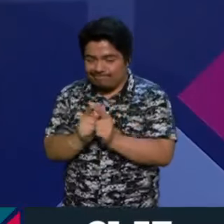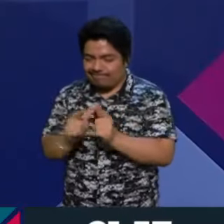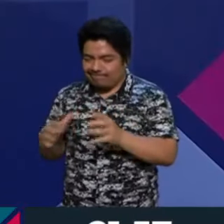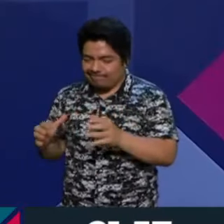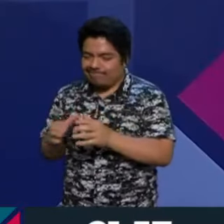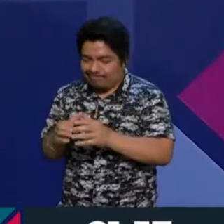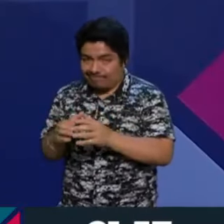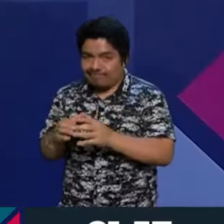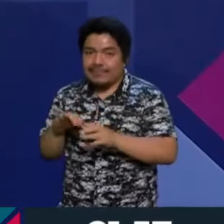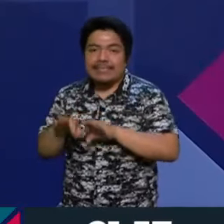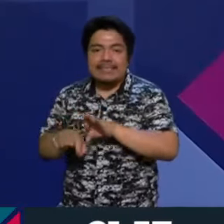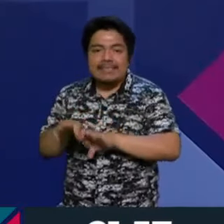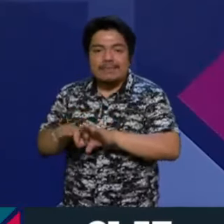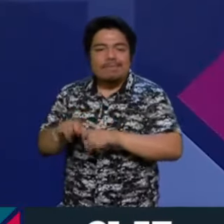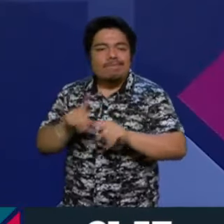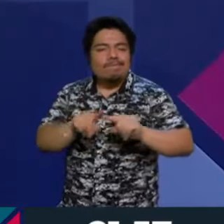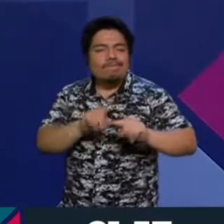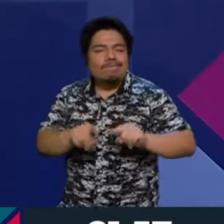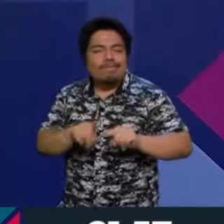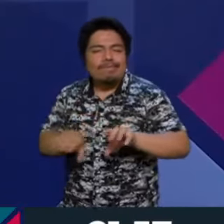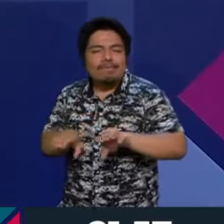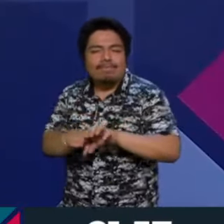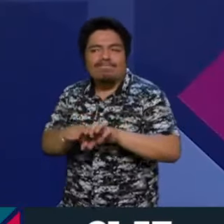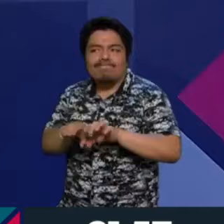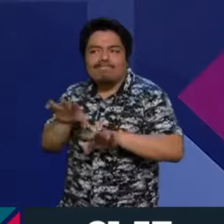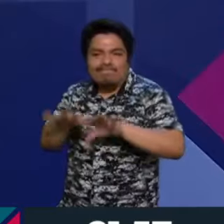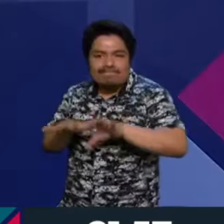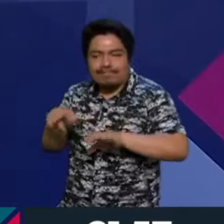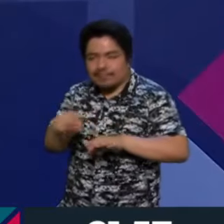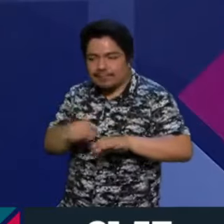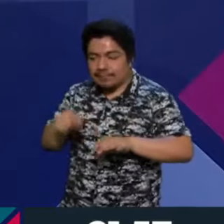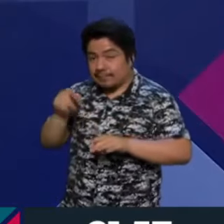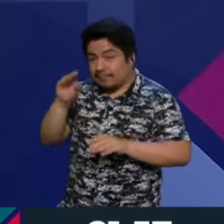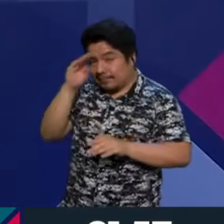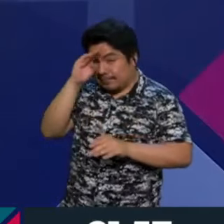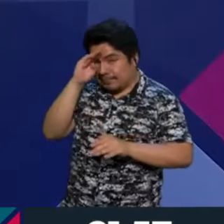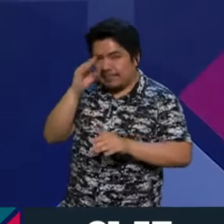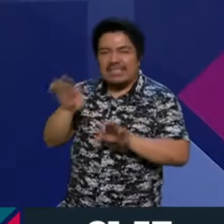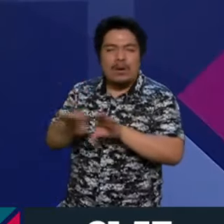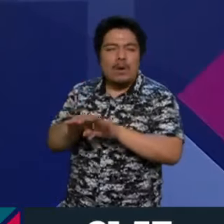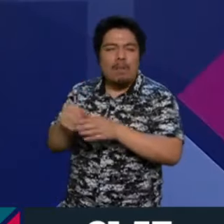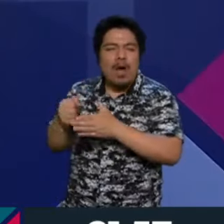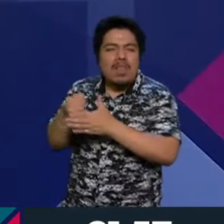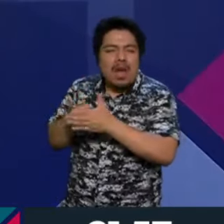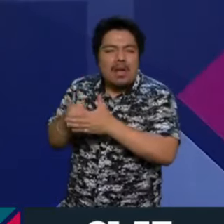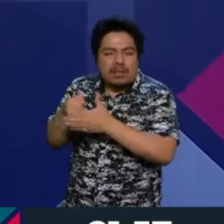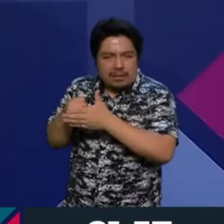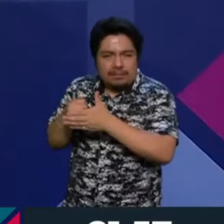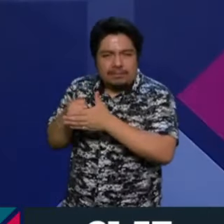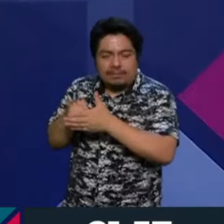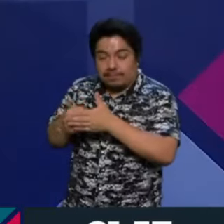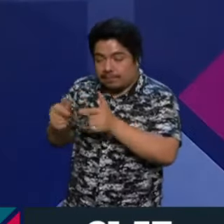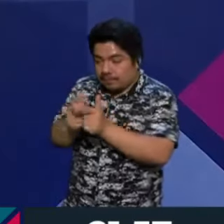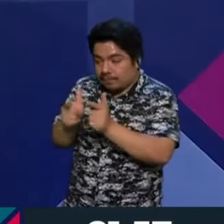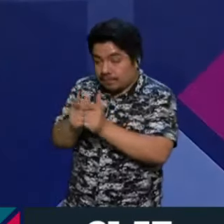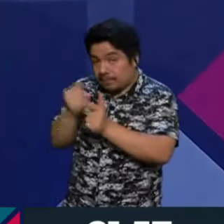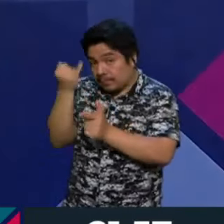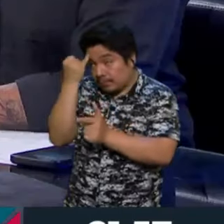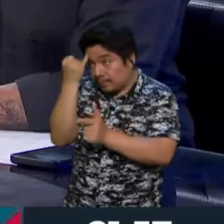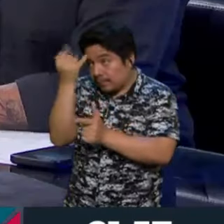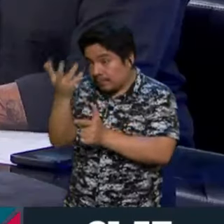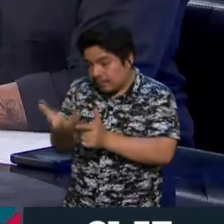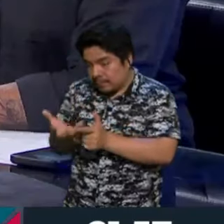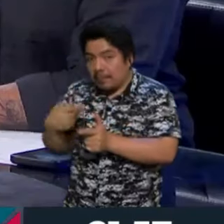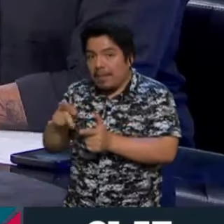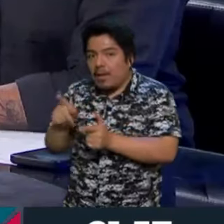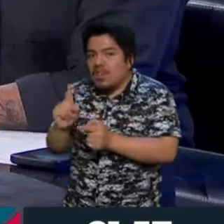construir aparatos de lo que ellos consideran resistencia en torno a un pensamiento de extrema